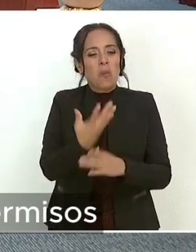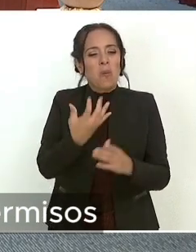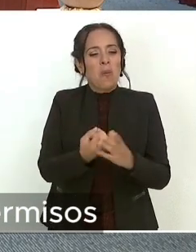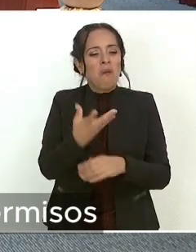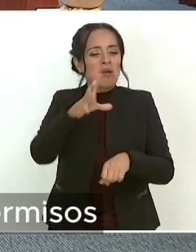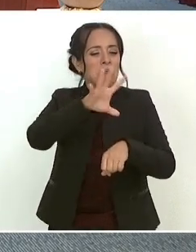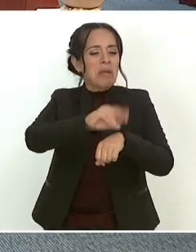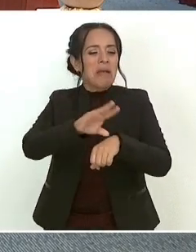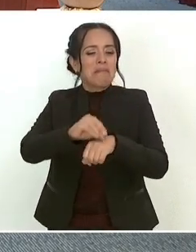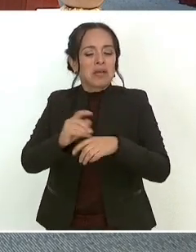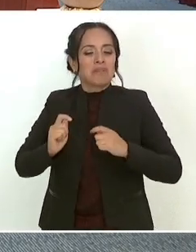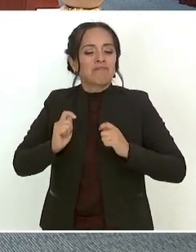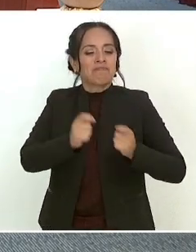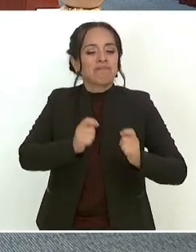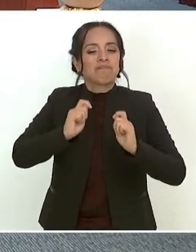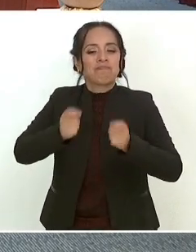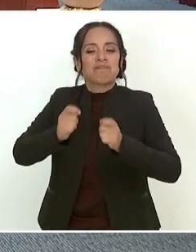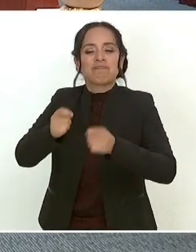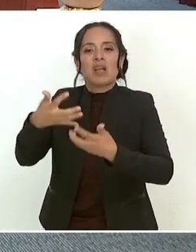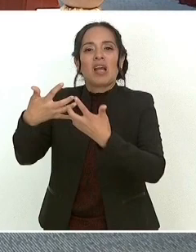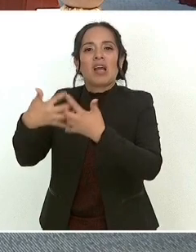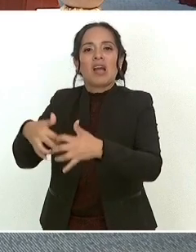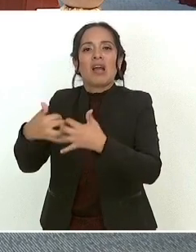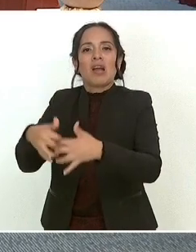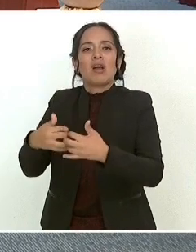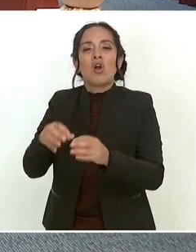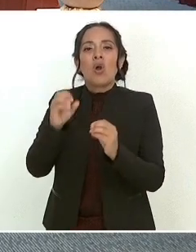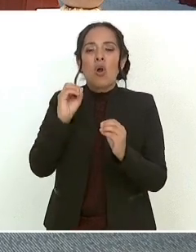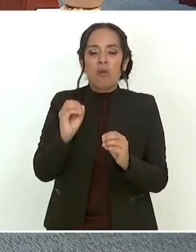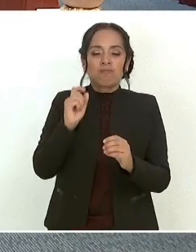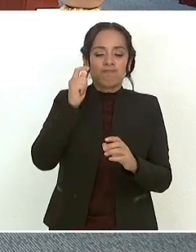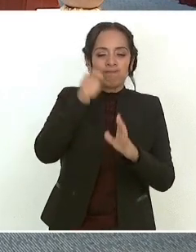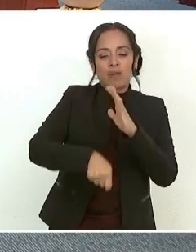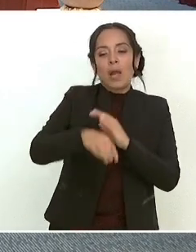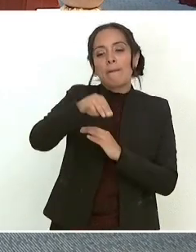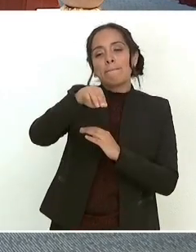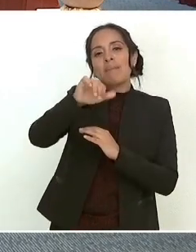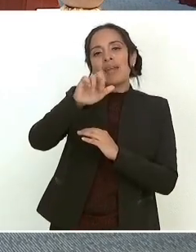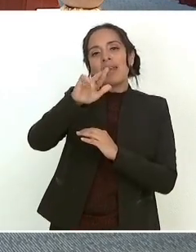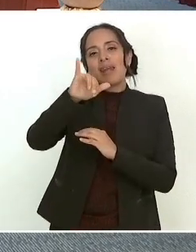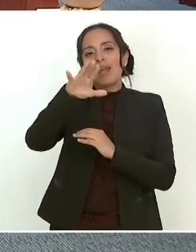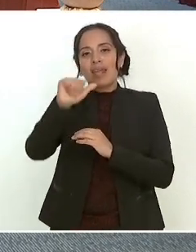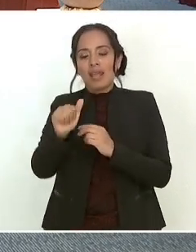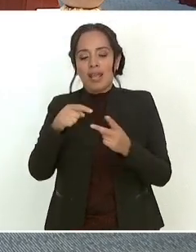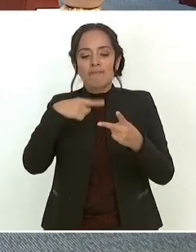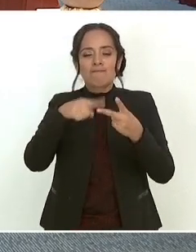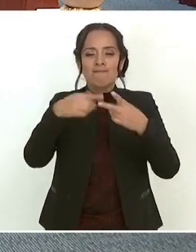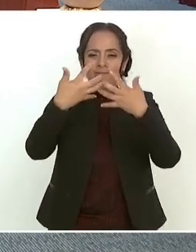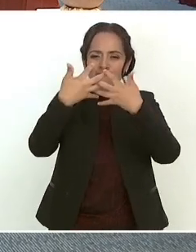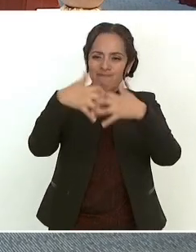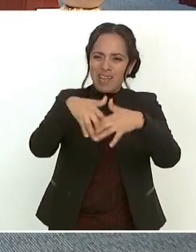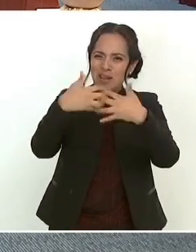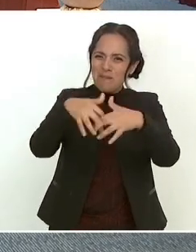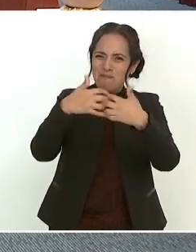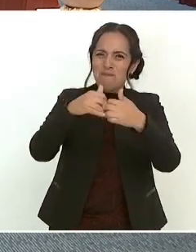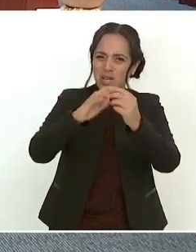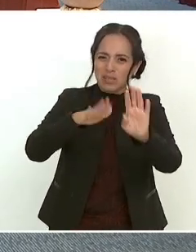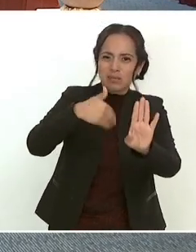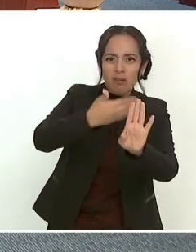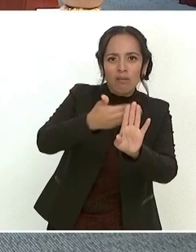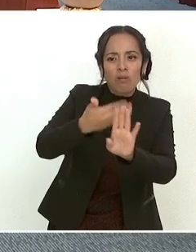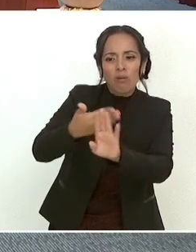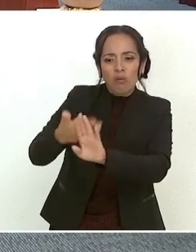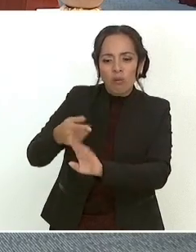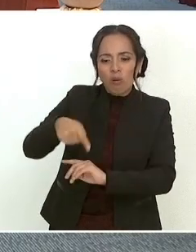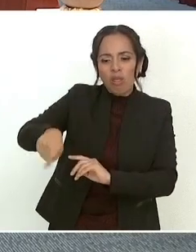o permisos relacionados con la minería, con las industrias que afecten el equilibrio